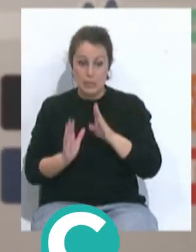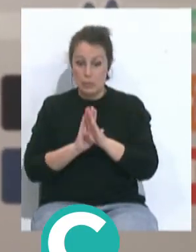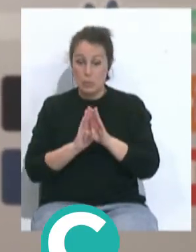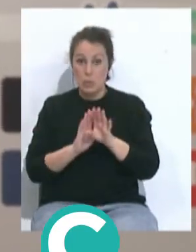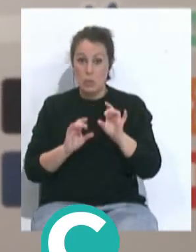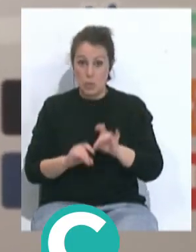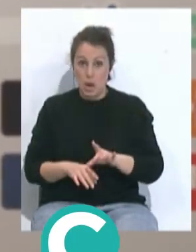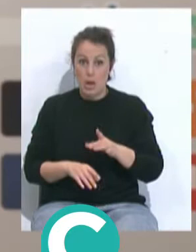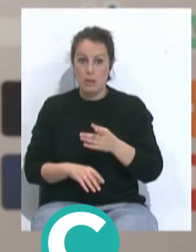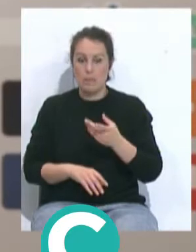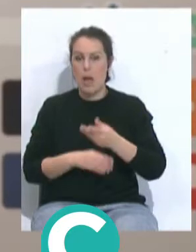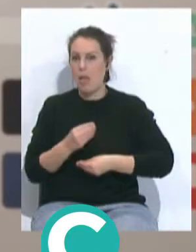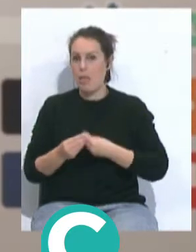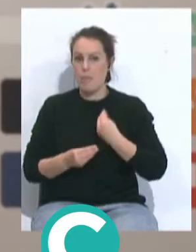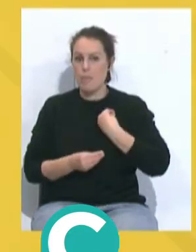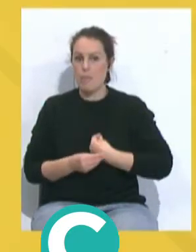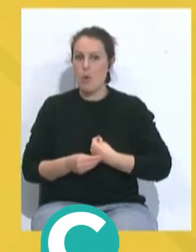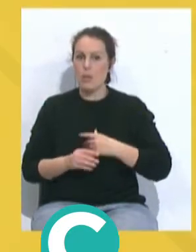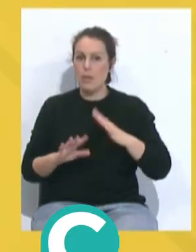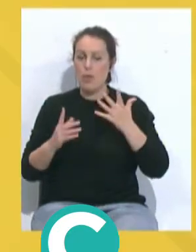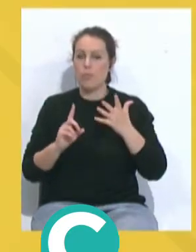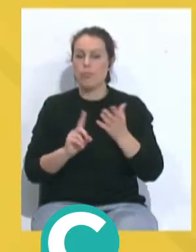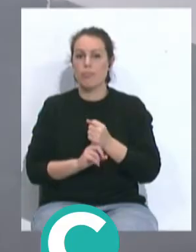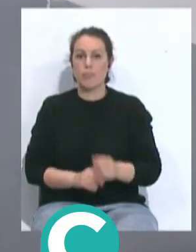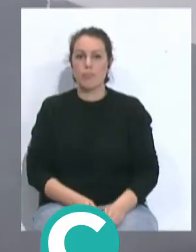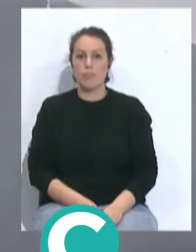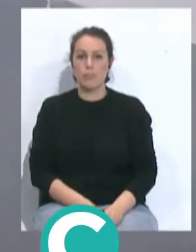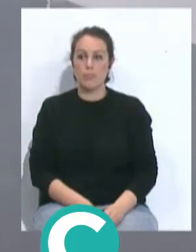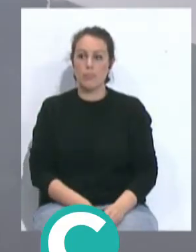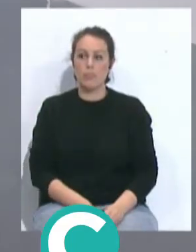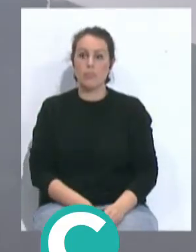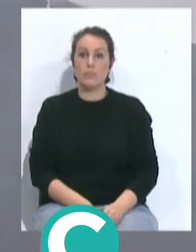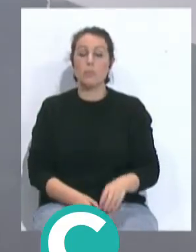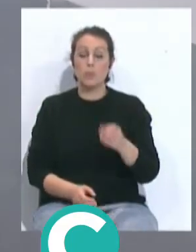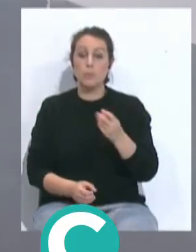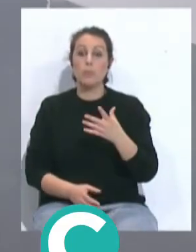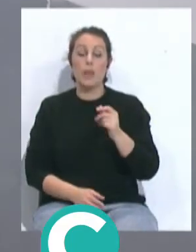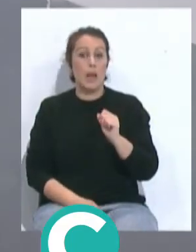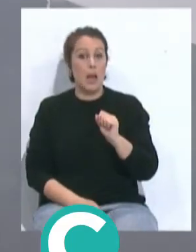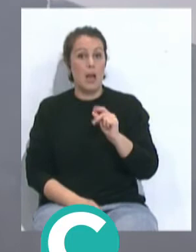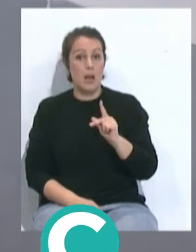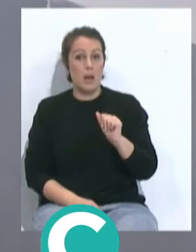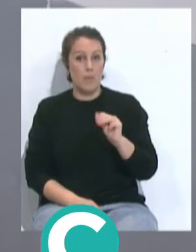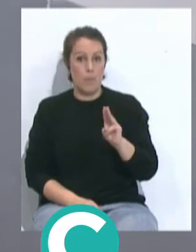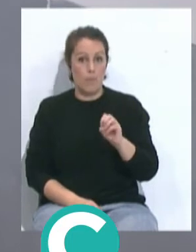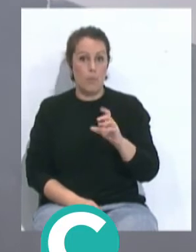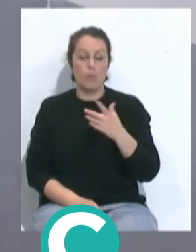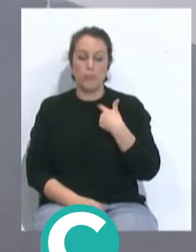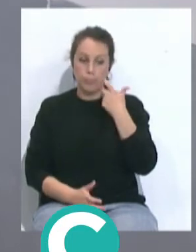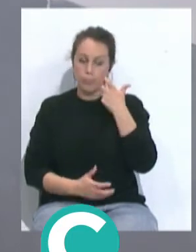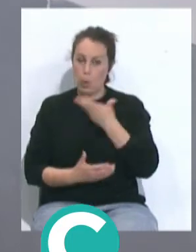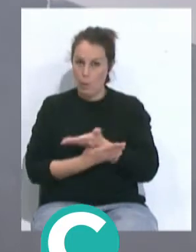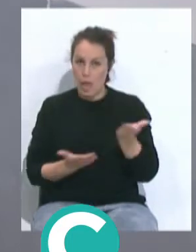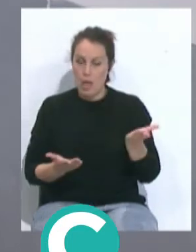línea es la que nos va a hacer conseguir la salvación. Un Carlos a capo que se nota